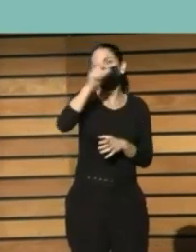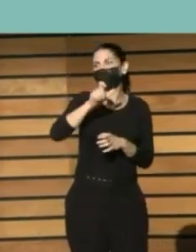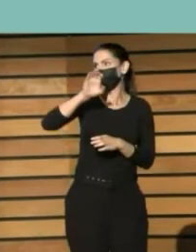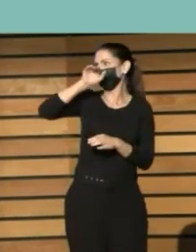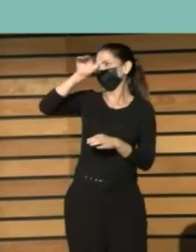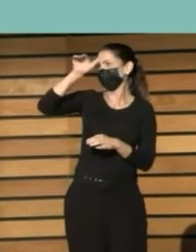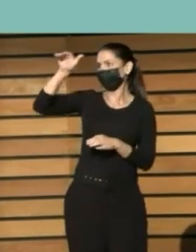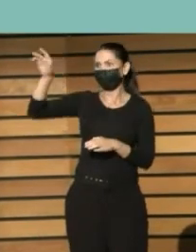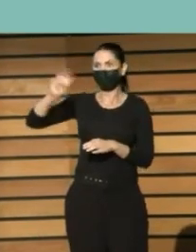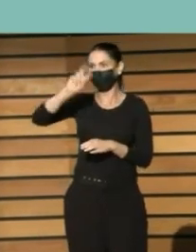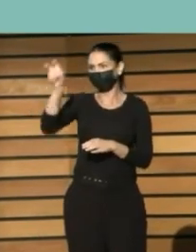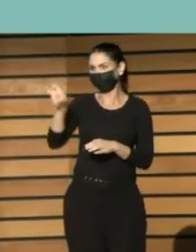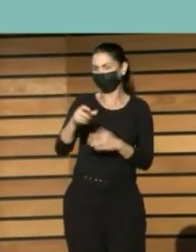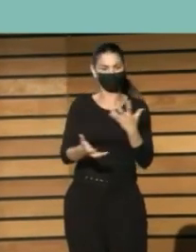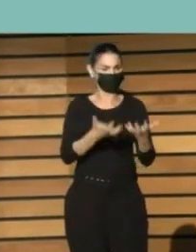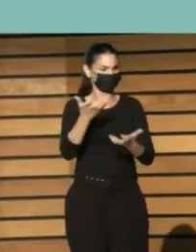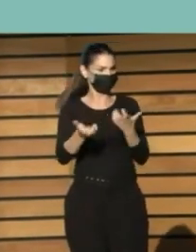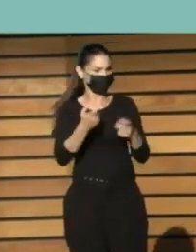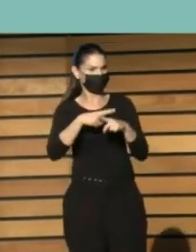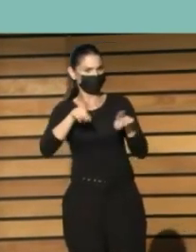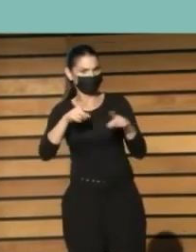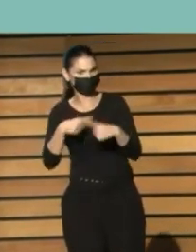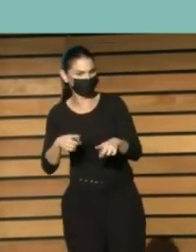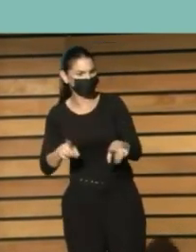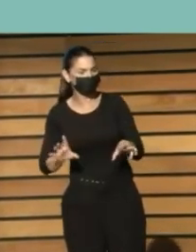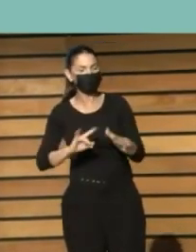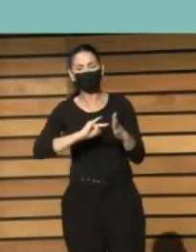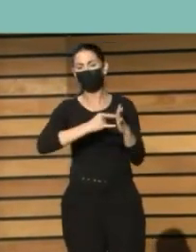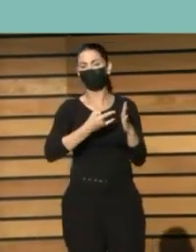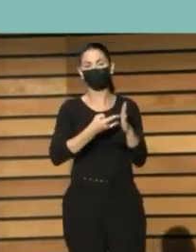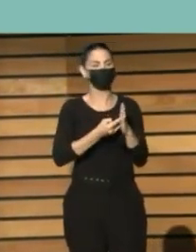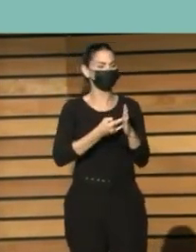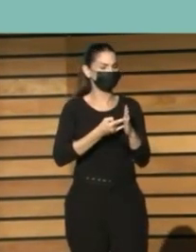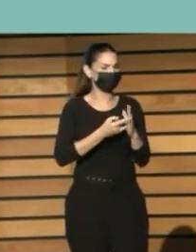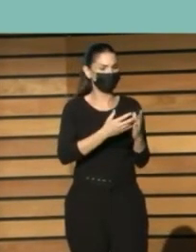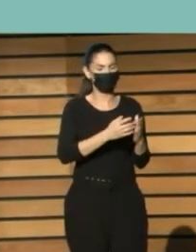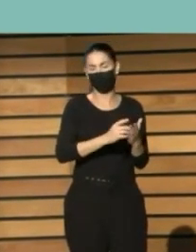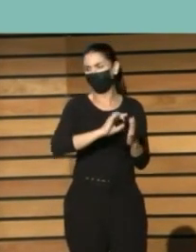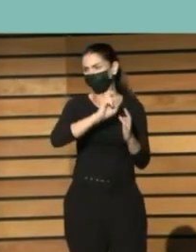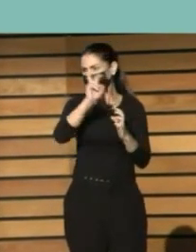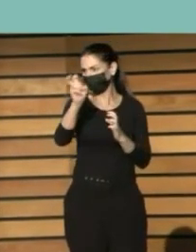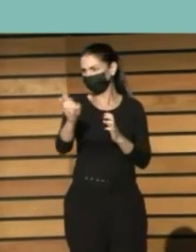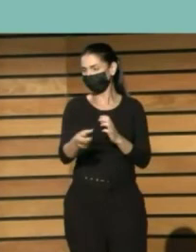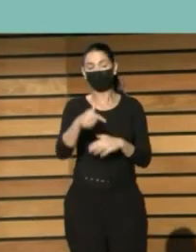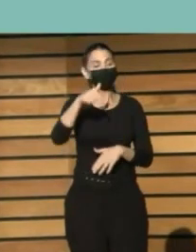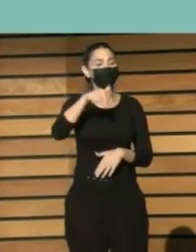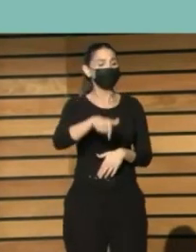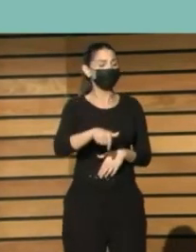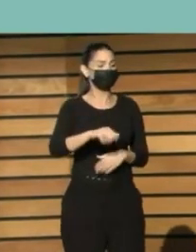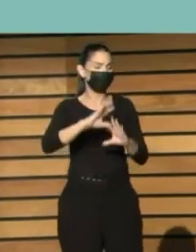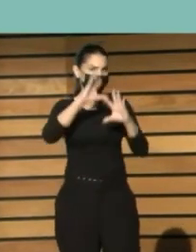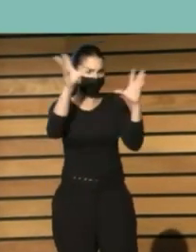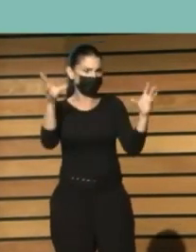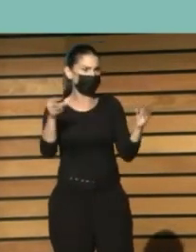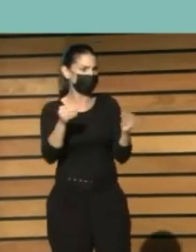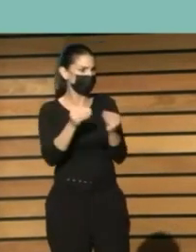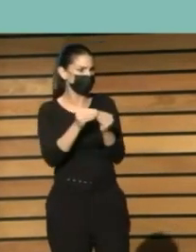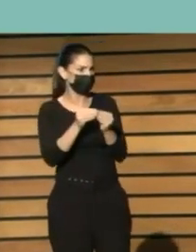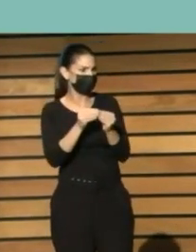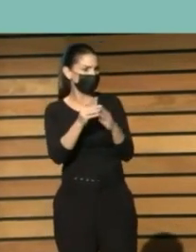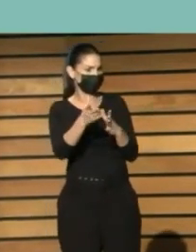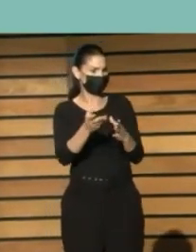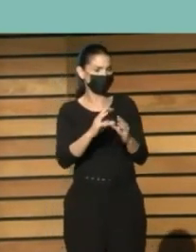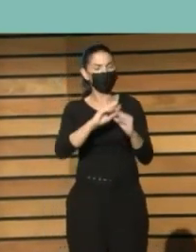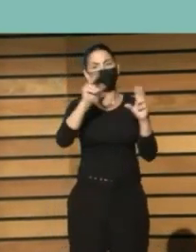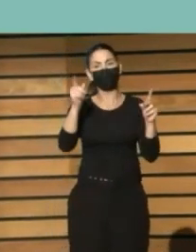Es decir, hay muchísimos proyectos al final que responden a estas ideas. Aquí resumo un poco, y tampoco me entreteneré en